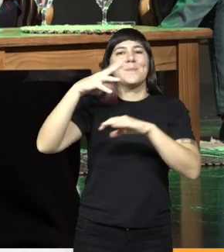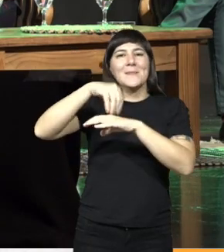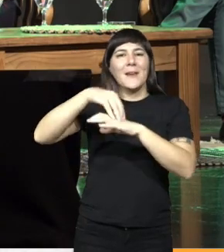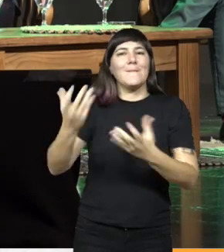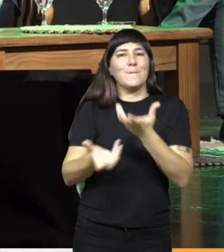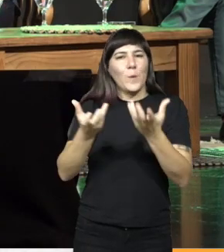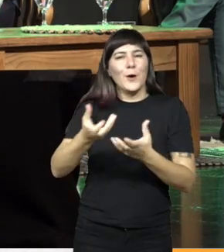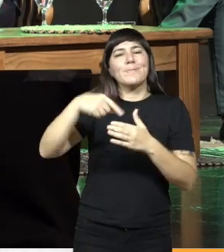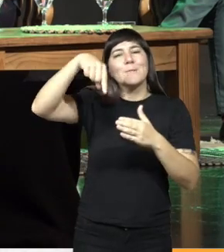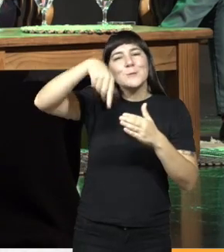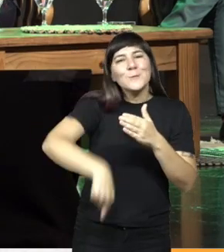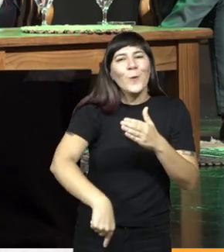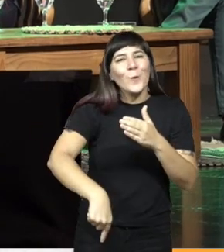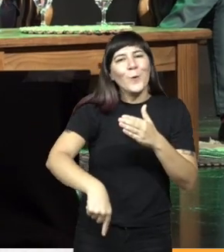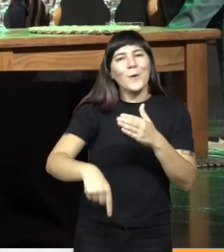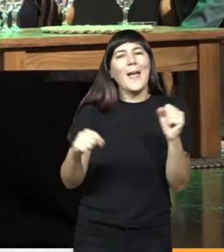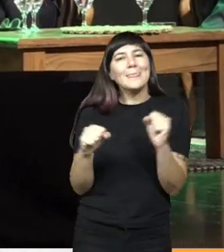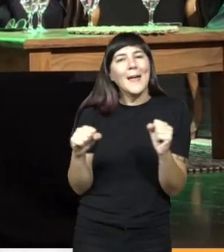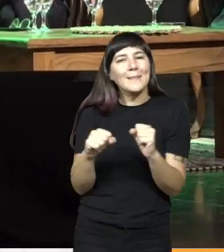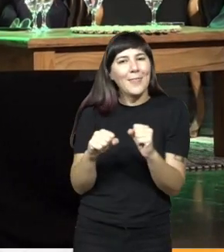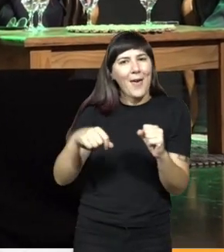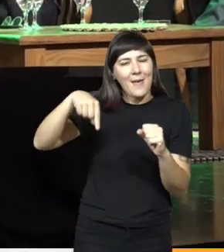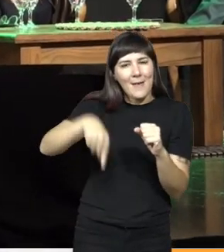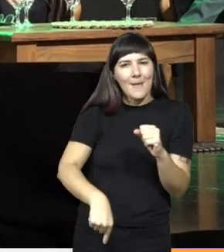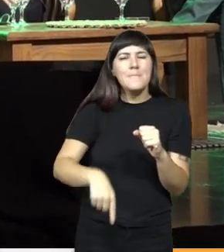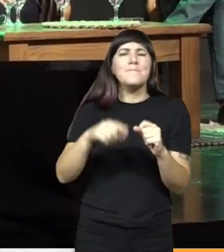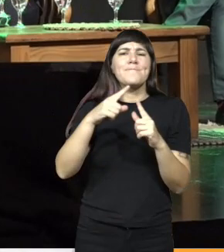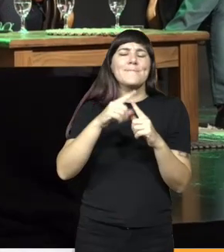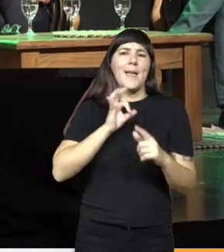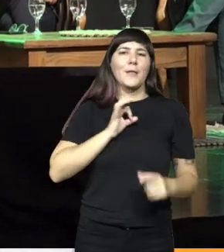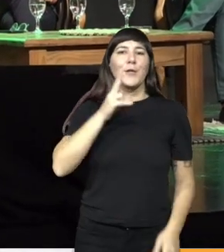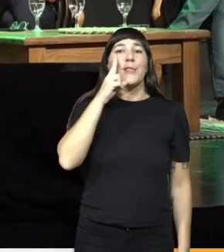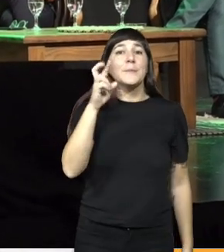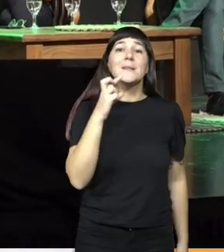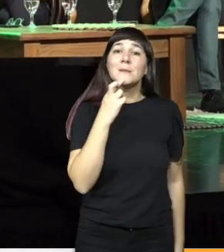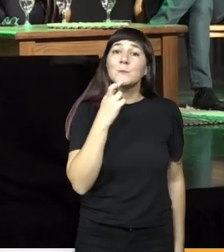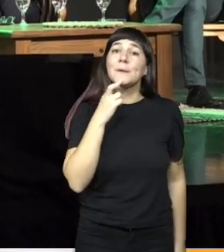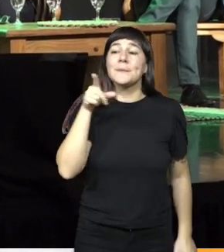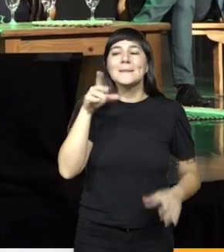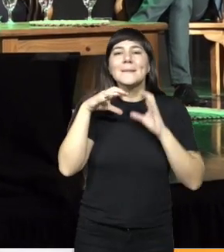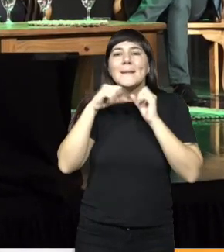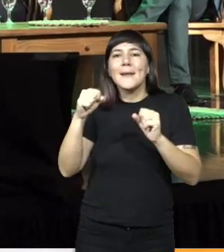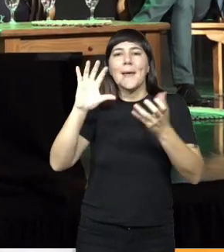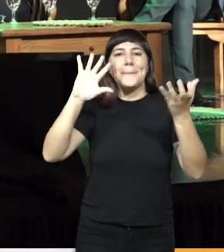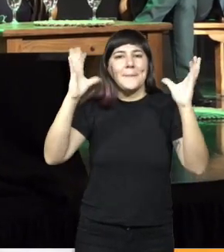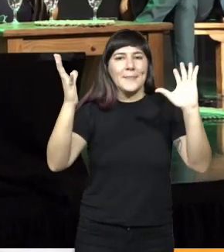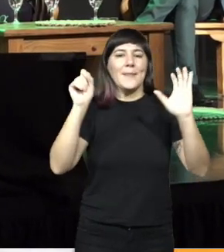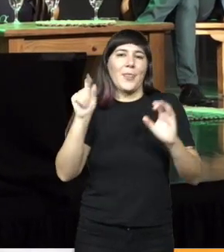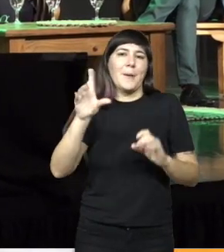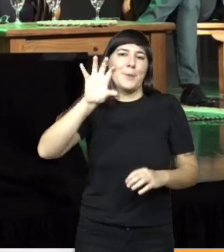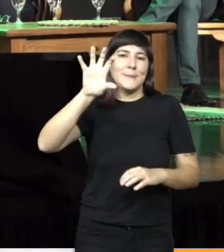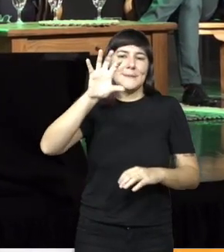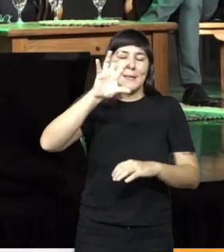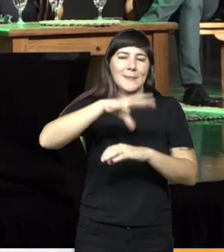Sur. Eugenia es bióloga y hace, desde el año 2019, que se desempeña como secretaria de Ambiente en la provincia de Tierra del